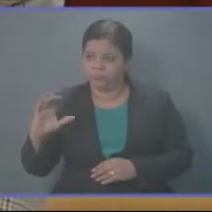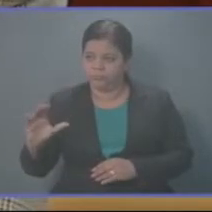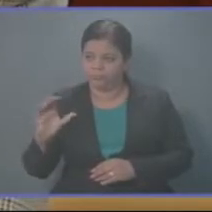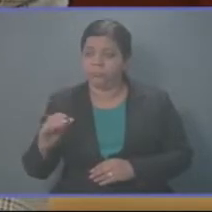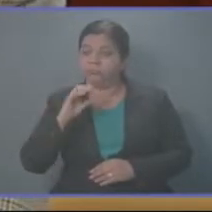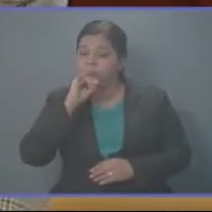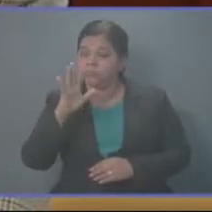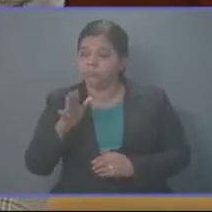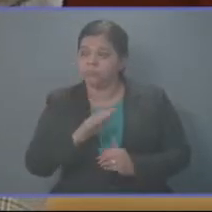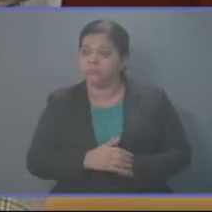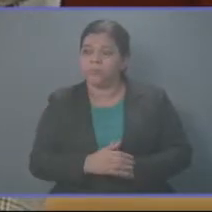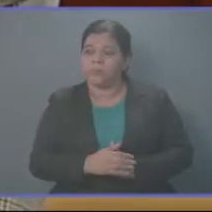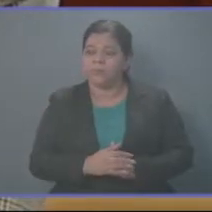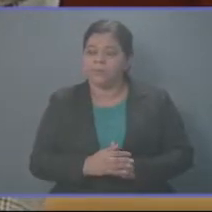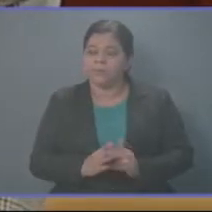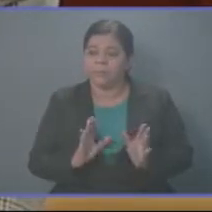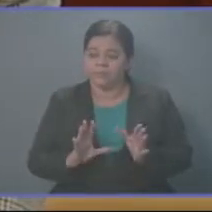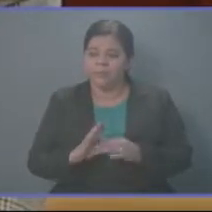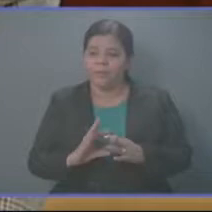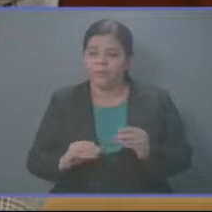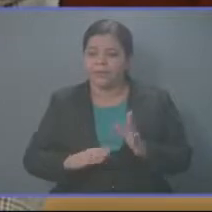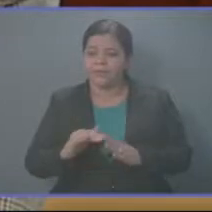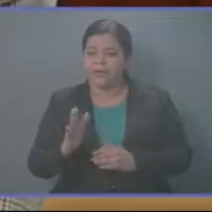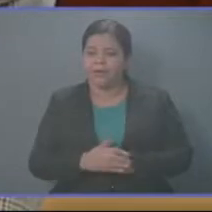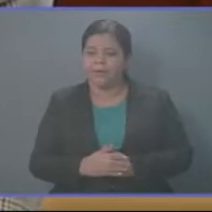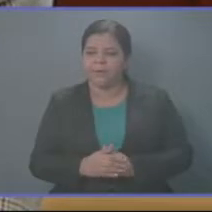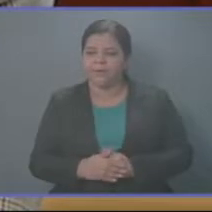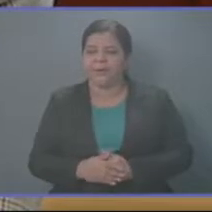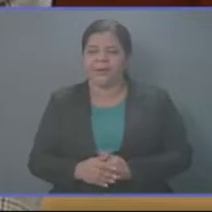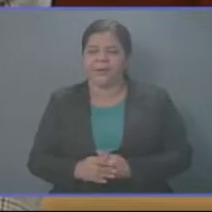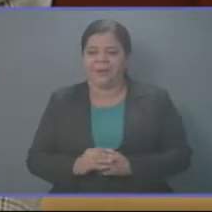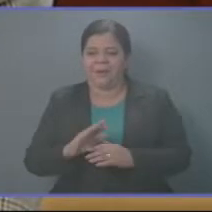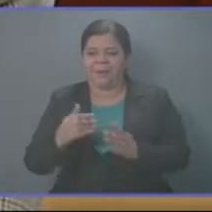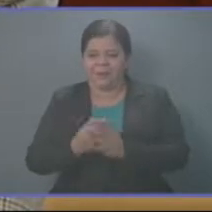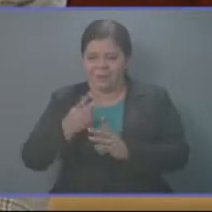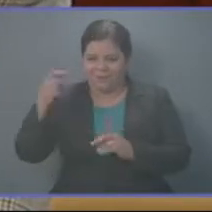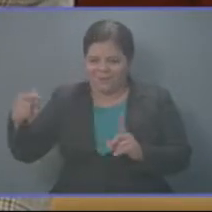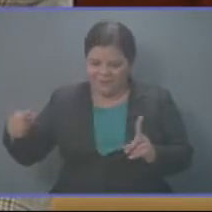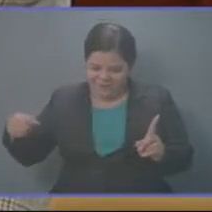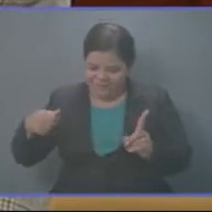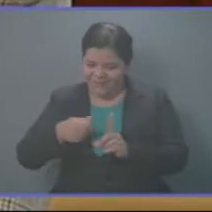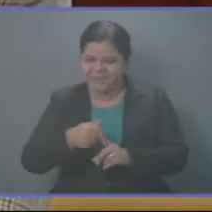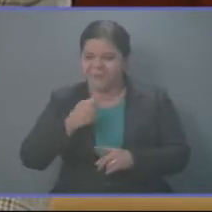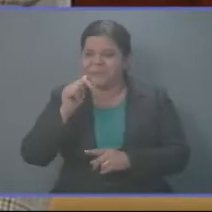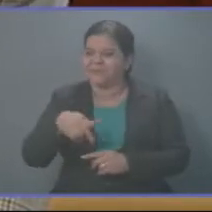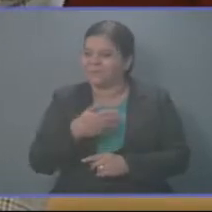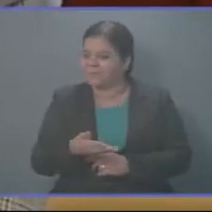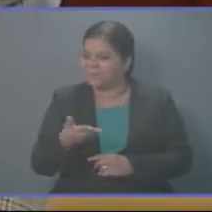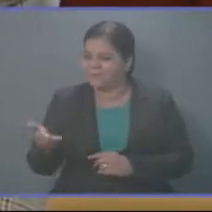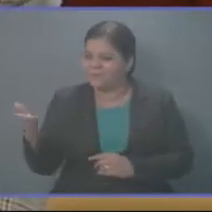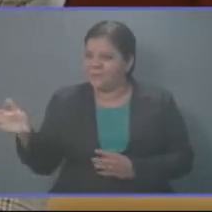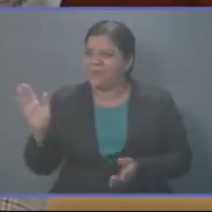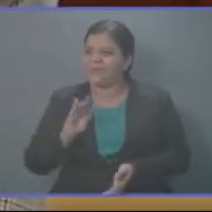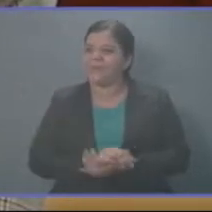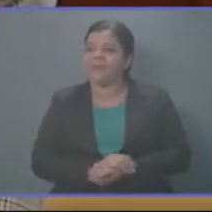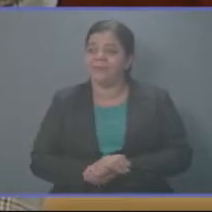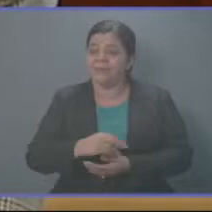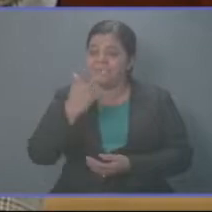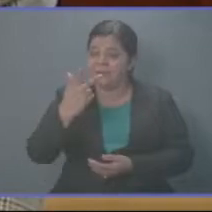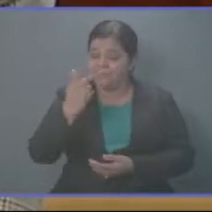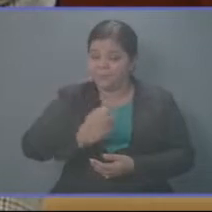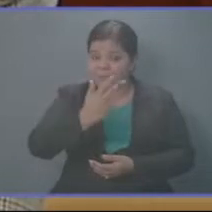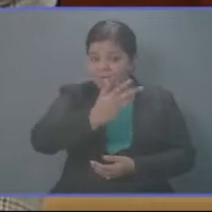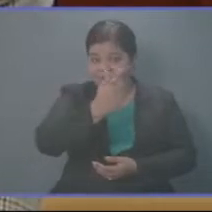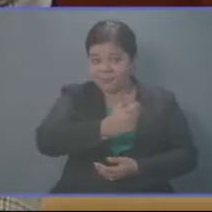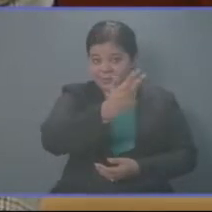haciéndoles creer que se les está subiendo el salario, cuando no se les está subiendo el salario. Y otra cosa, es trimestral la aportación